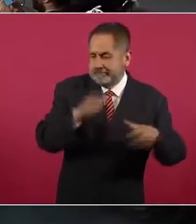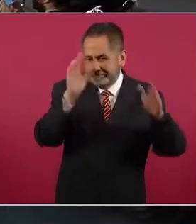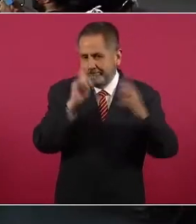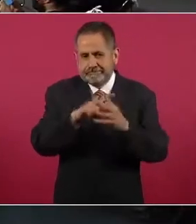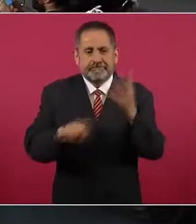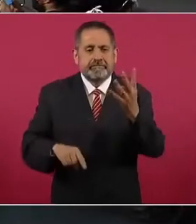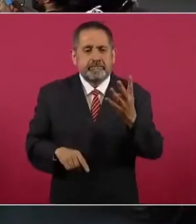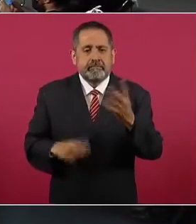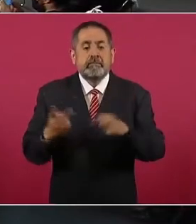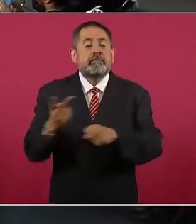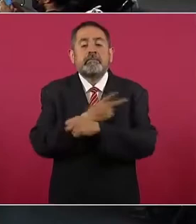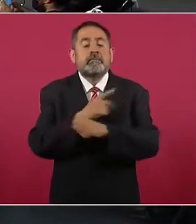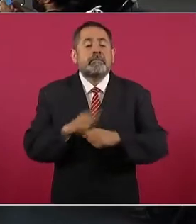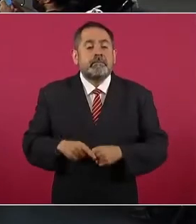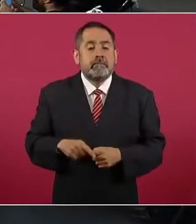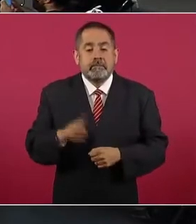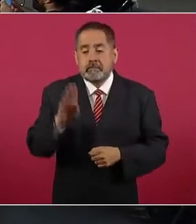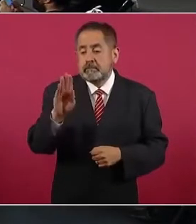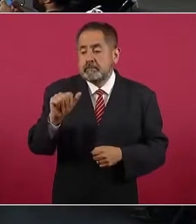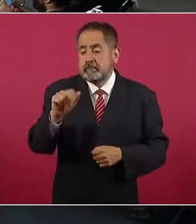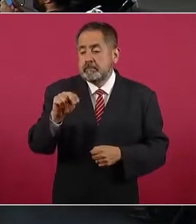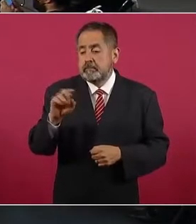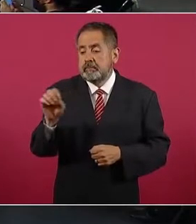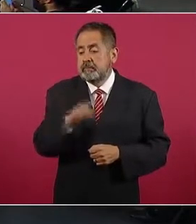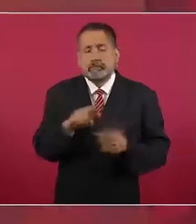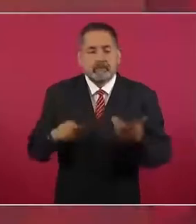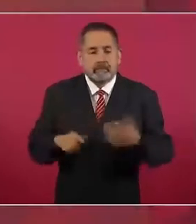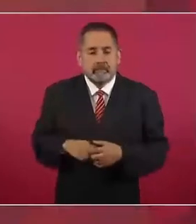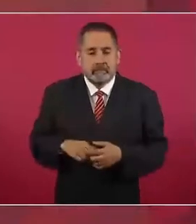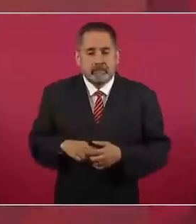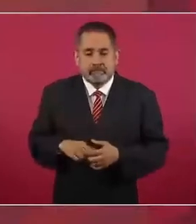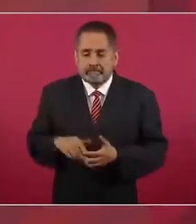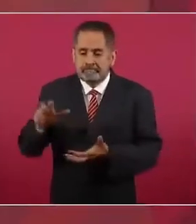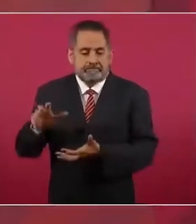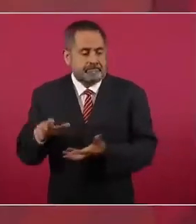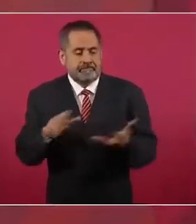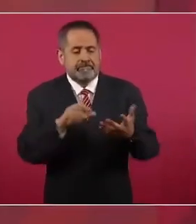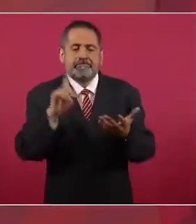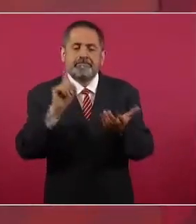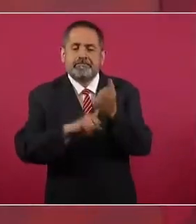¿Qué pasó con lo de Banamex? Pues ya llevaba